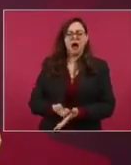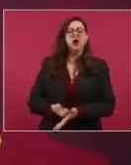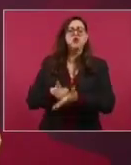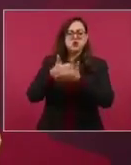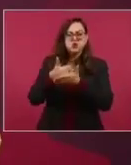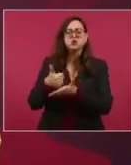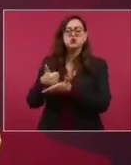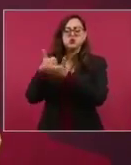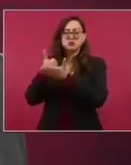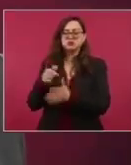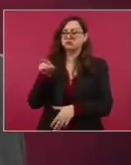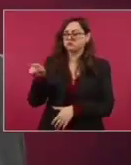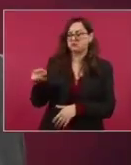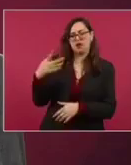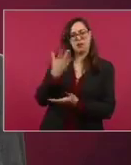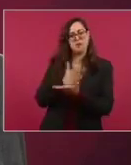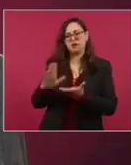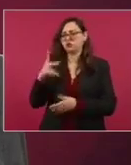ella tiene su trabajo.